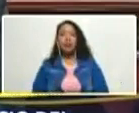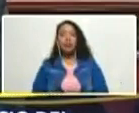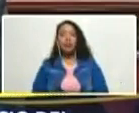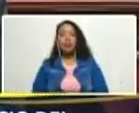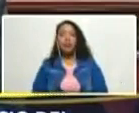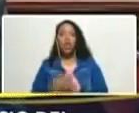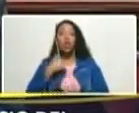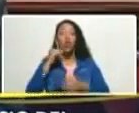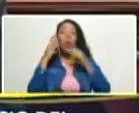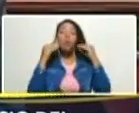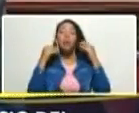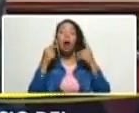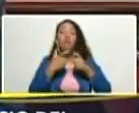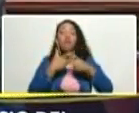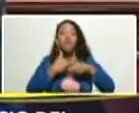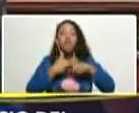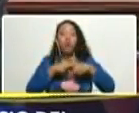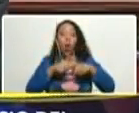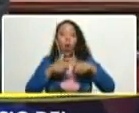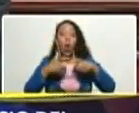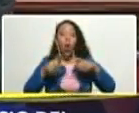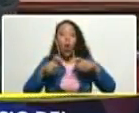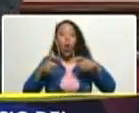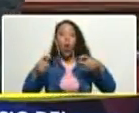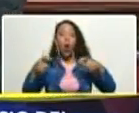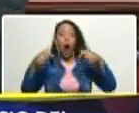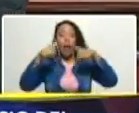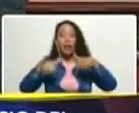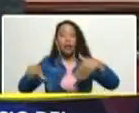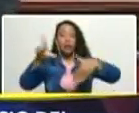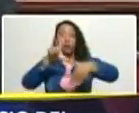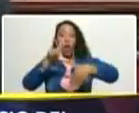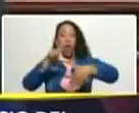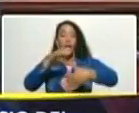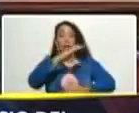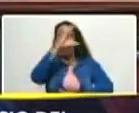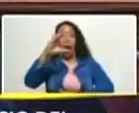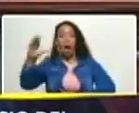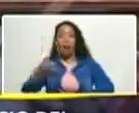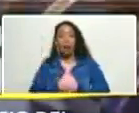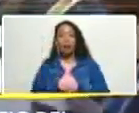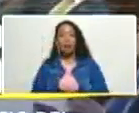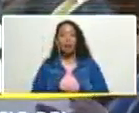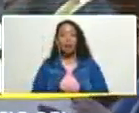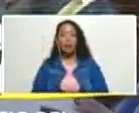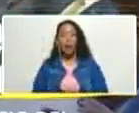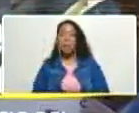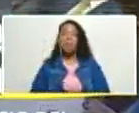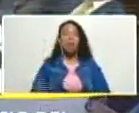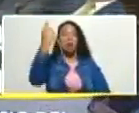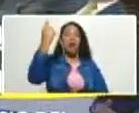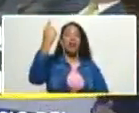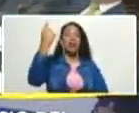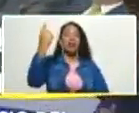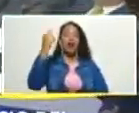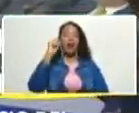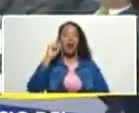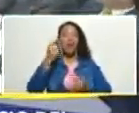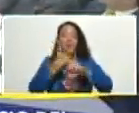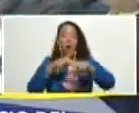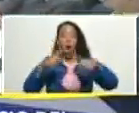experimentamos un crecimiento récord en América Latina y el Caribe por primera vez el crecimiento